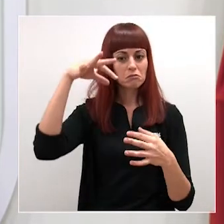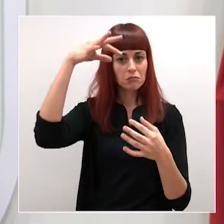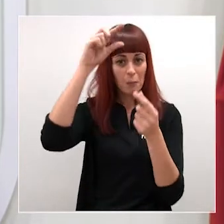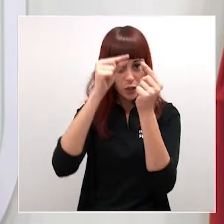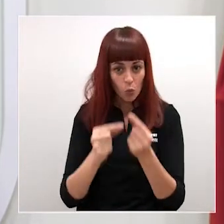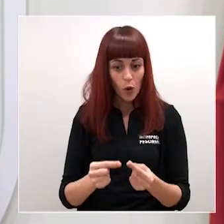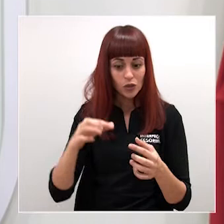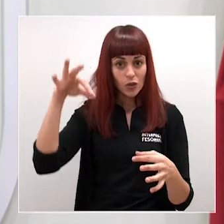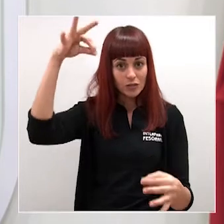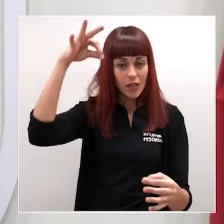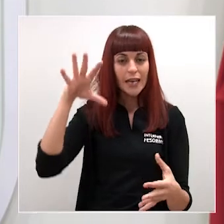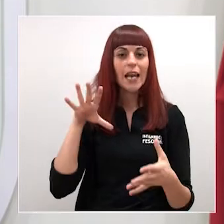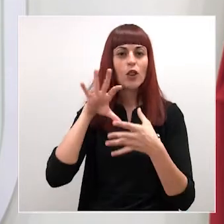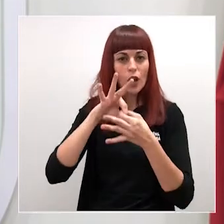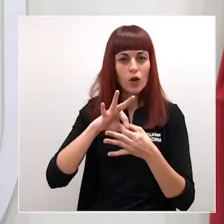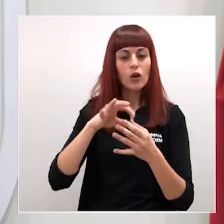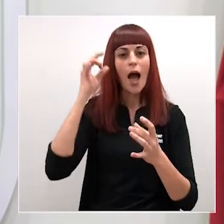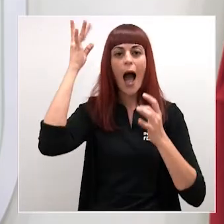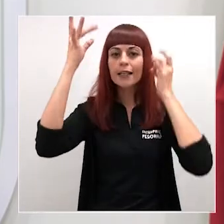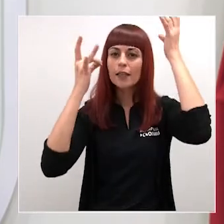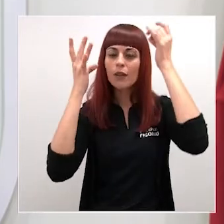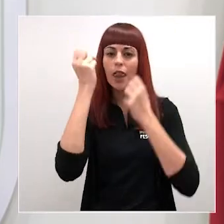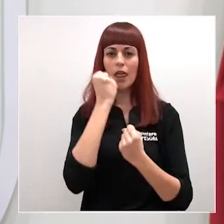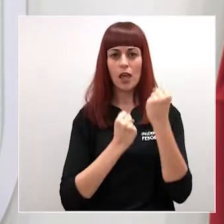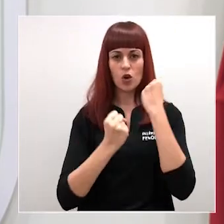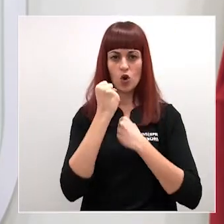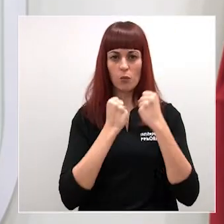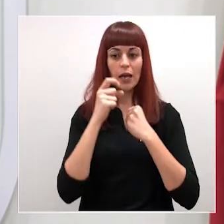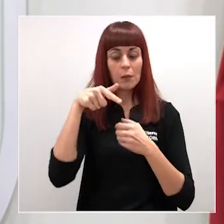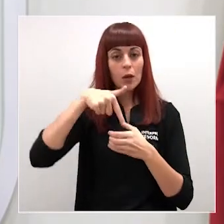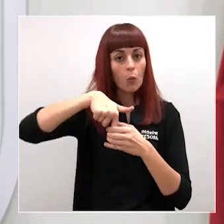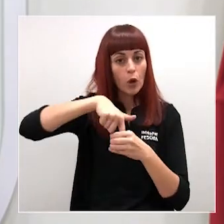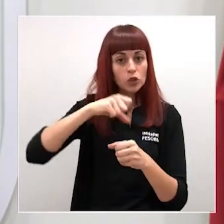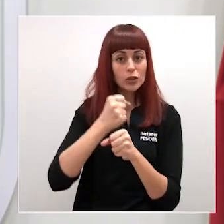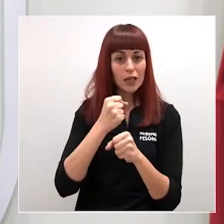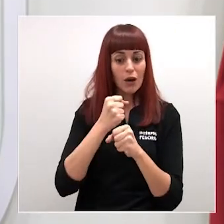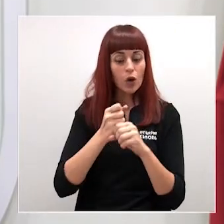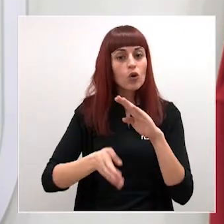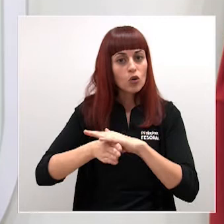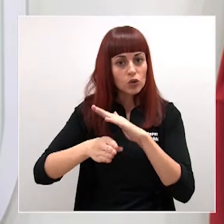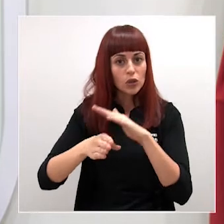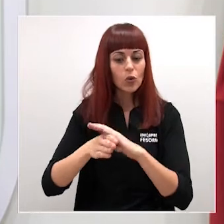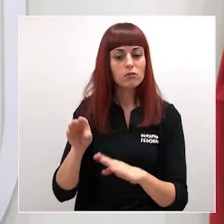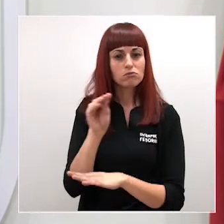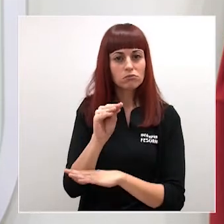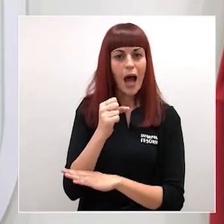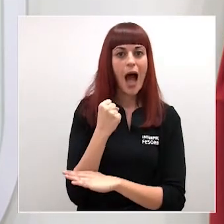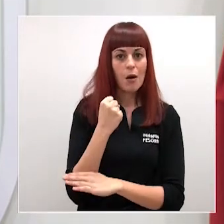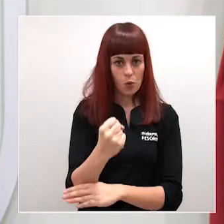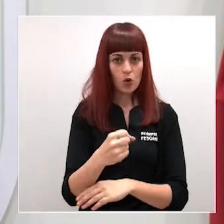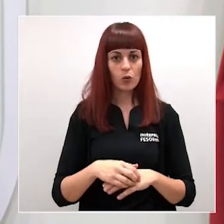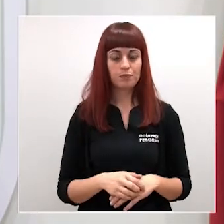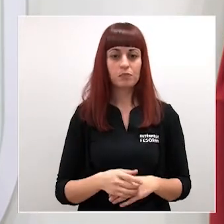relacionadas con el impulso de la actividad económica y el apoyo al mantenimiento de puestos de trabajo a través de las diferentes líneas